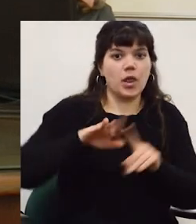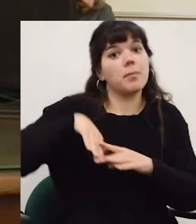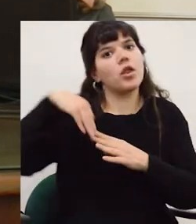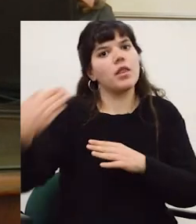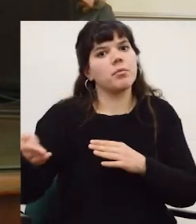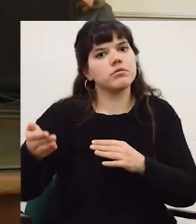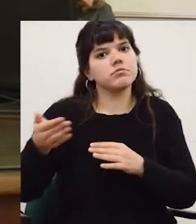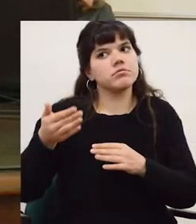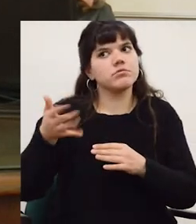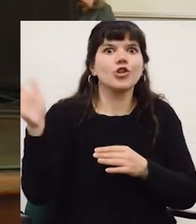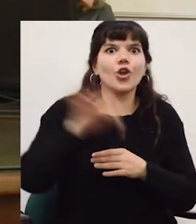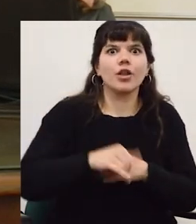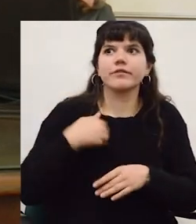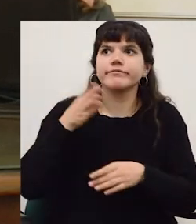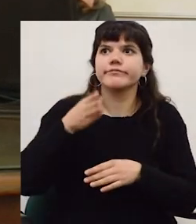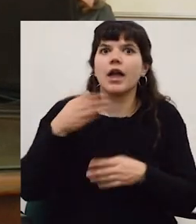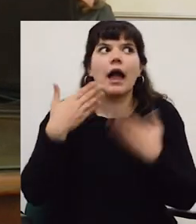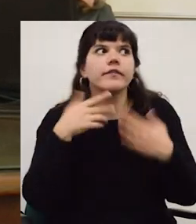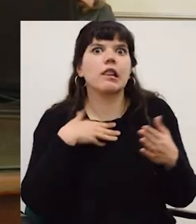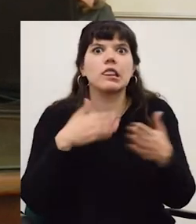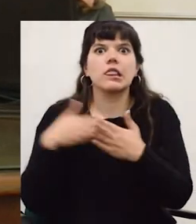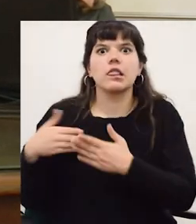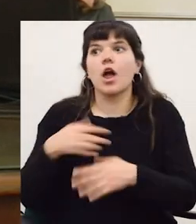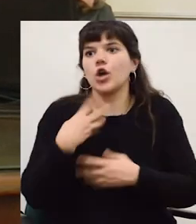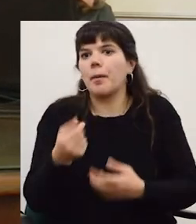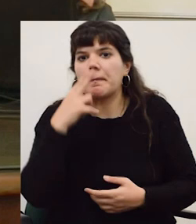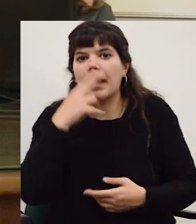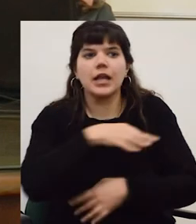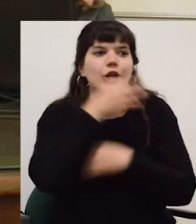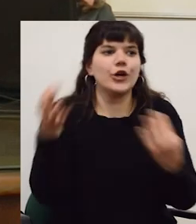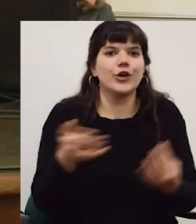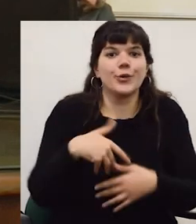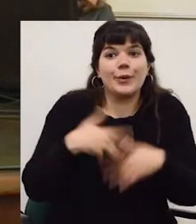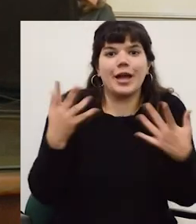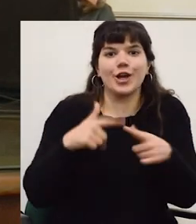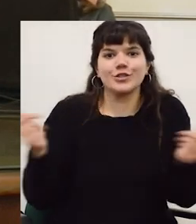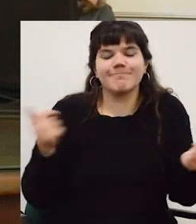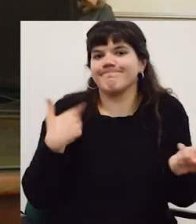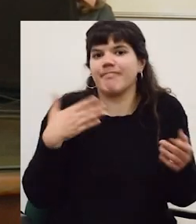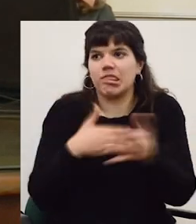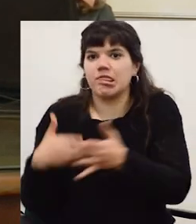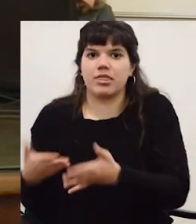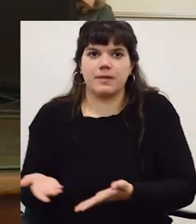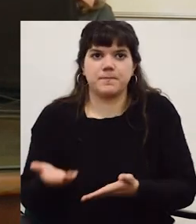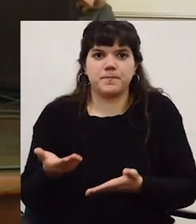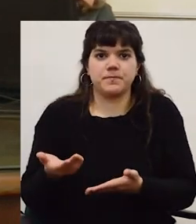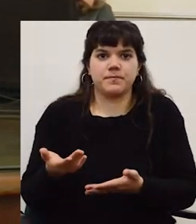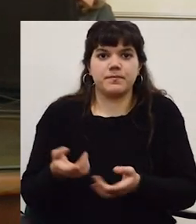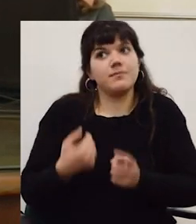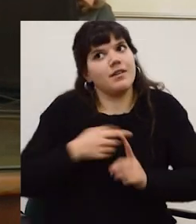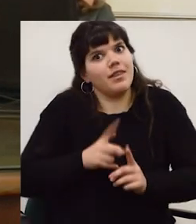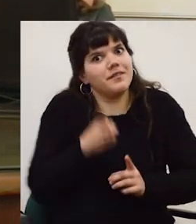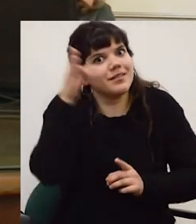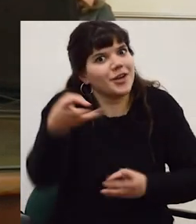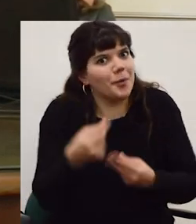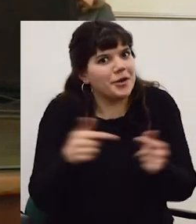cosa es el lugar de trabajo estar en la universidad y otra cosa es después vivir si uno tiene que ir a la panadería no va a